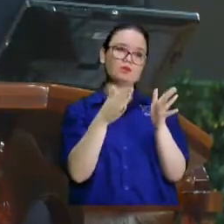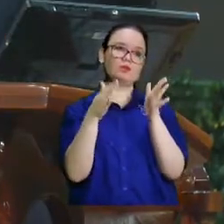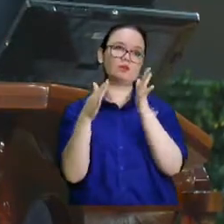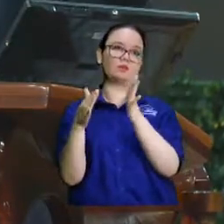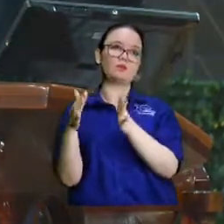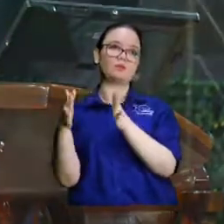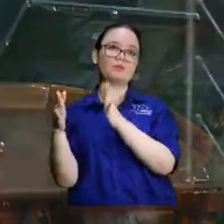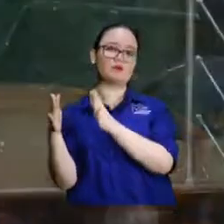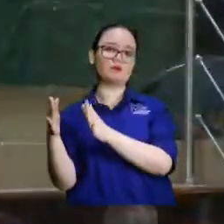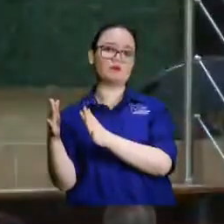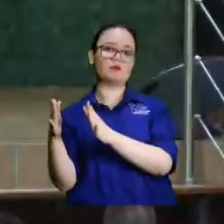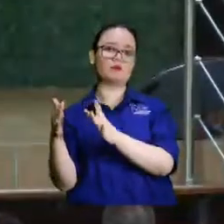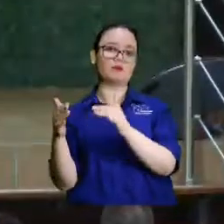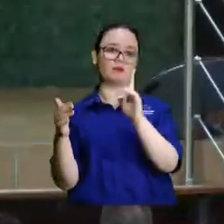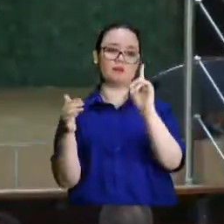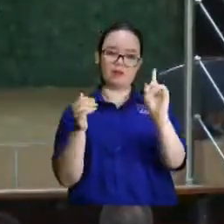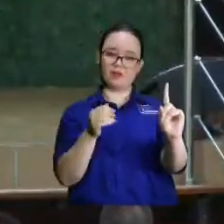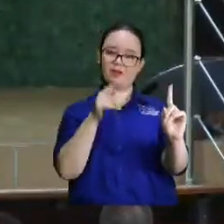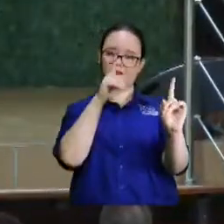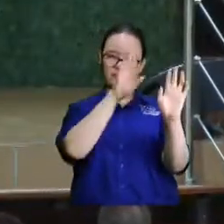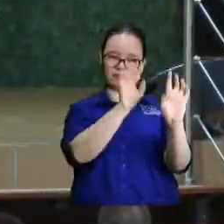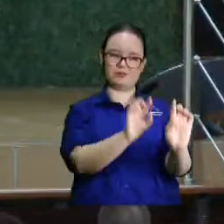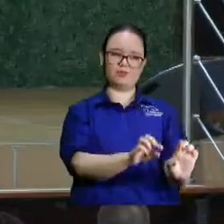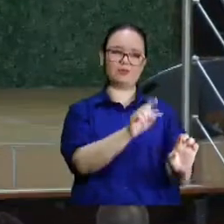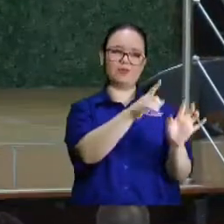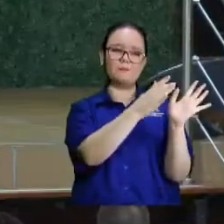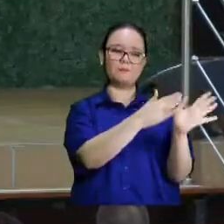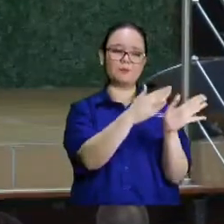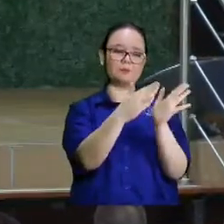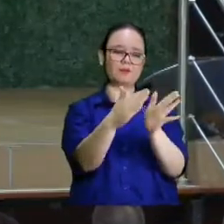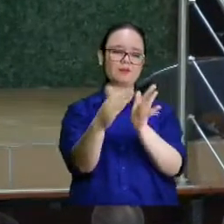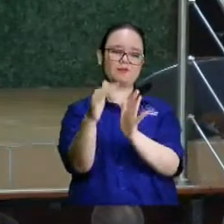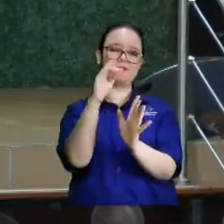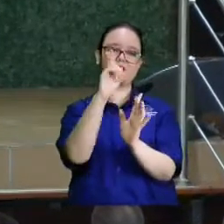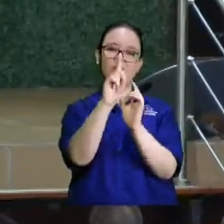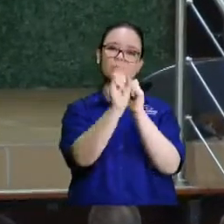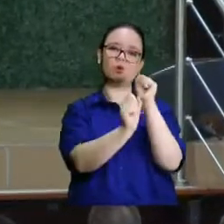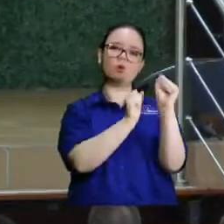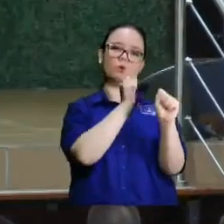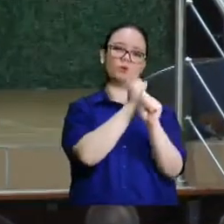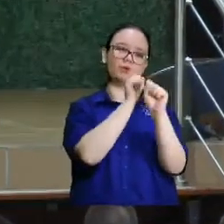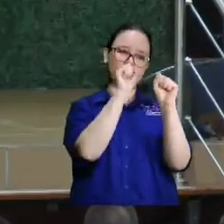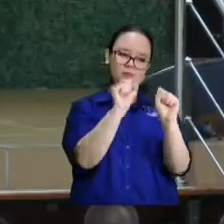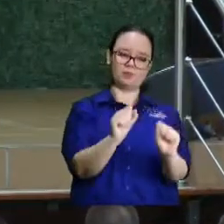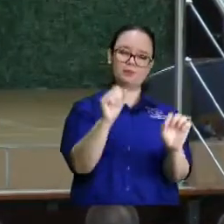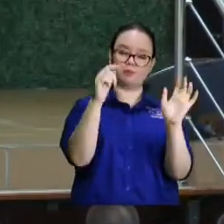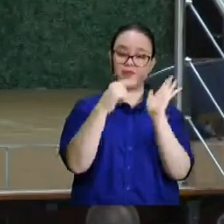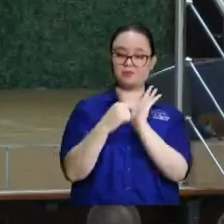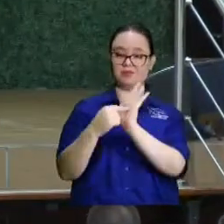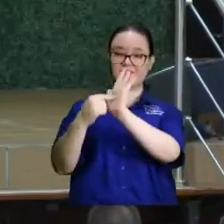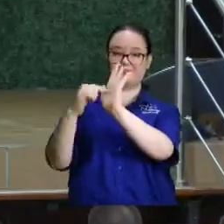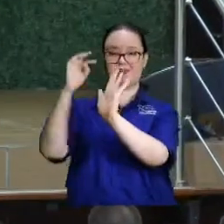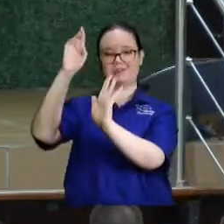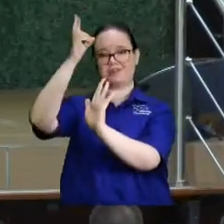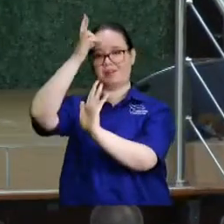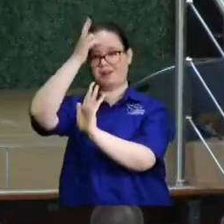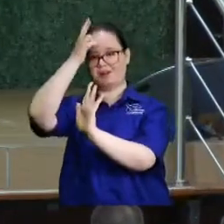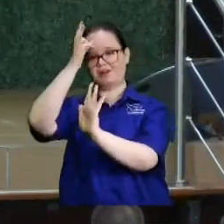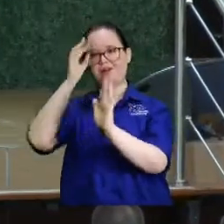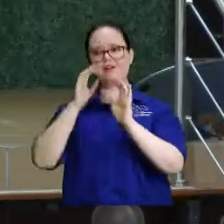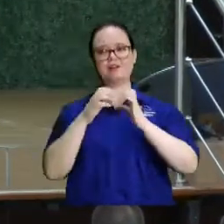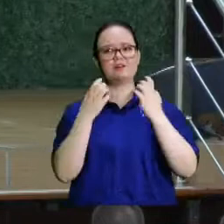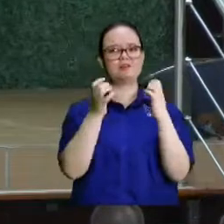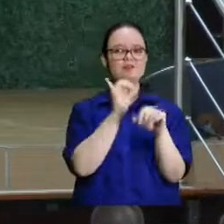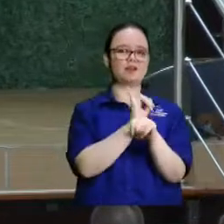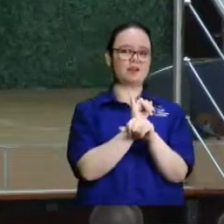ella, aparte de las cosas, sólo ella se preparaba para ir con el rey. Y definitivamente la